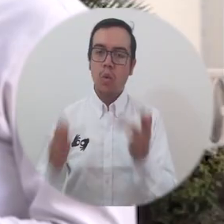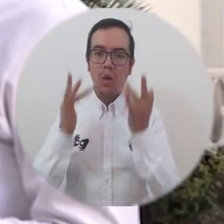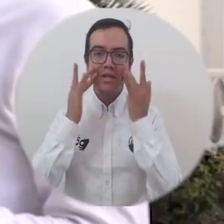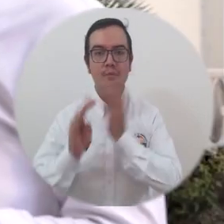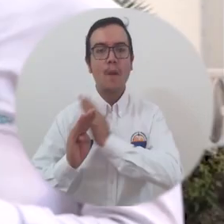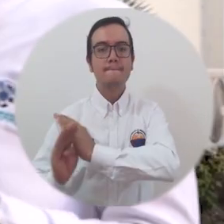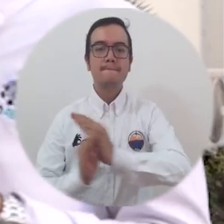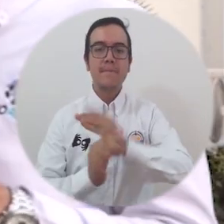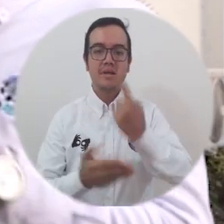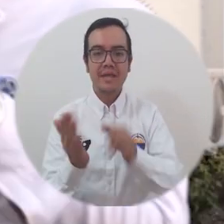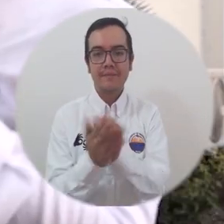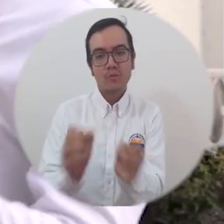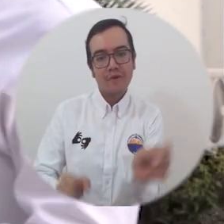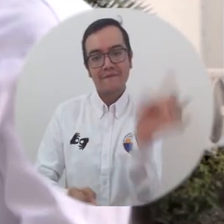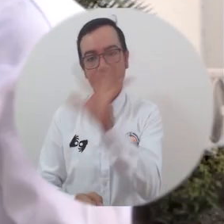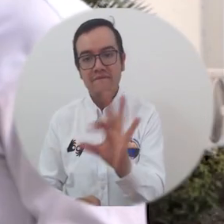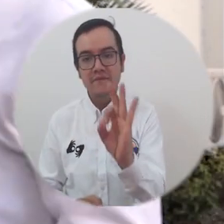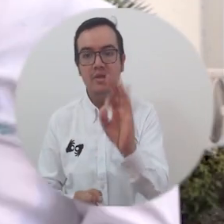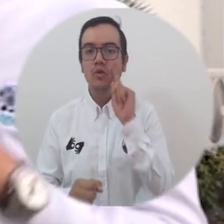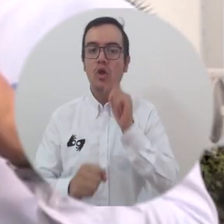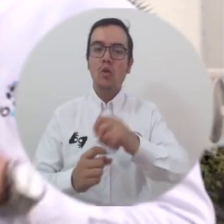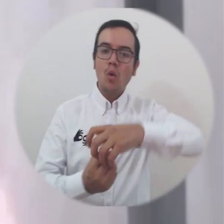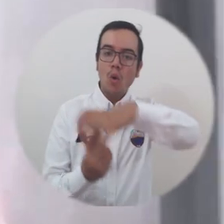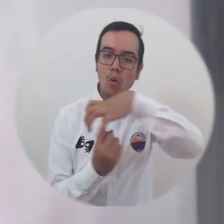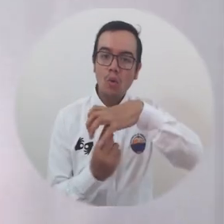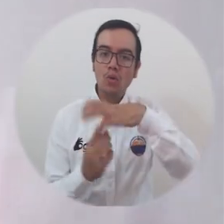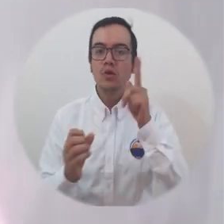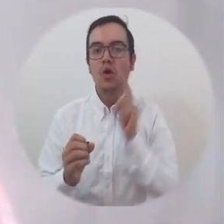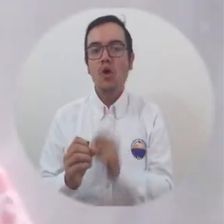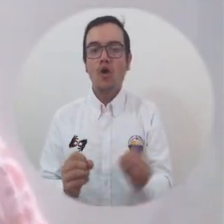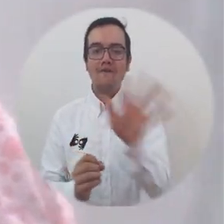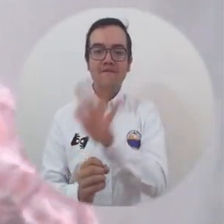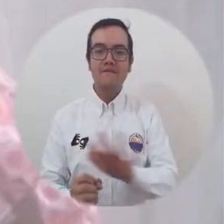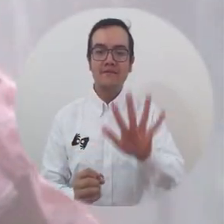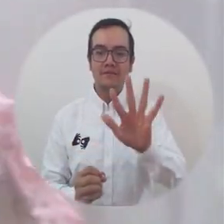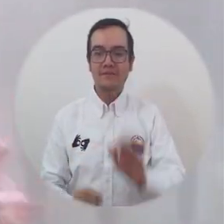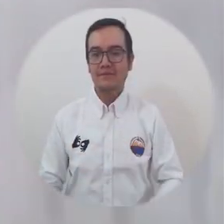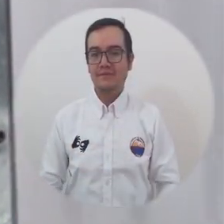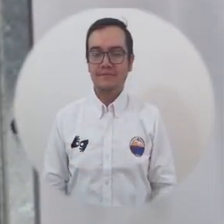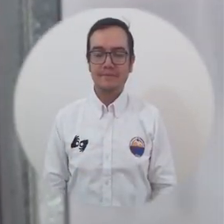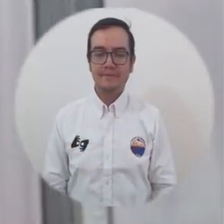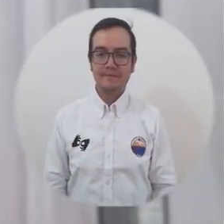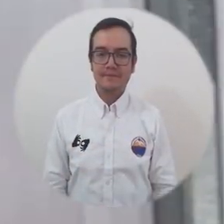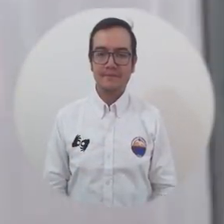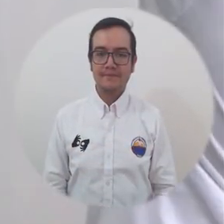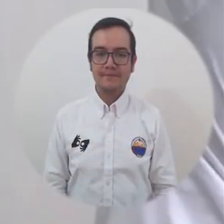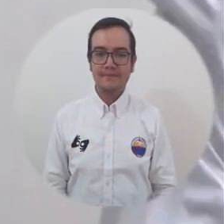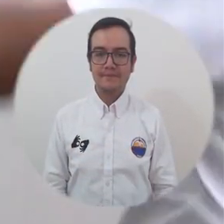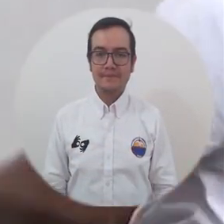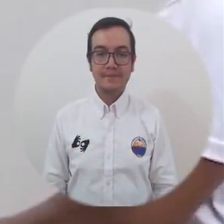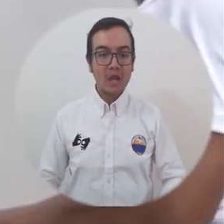y actúa excelentemente en los virus, hongos y bacterias, eliminándolos completamente.